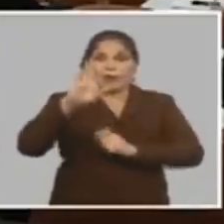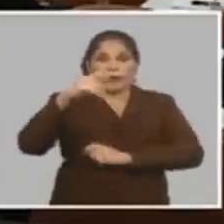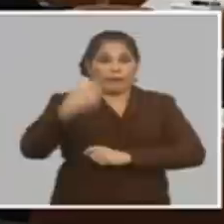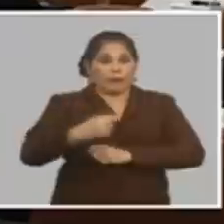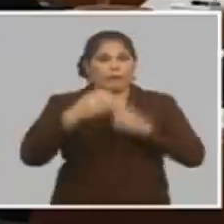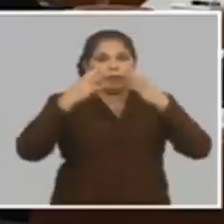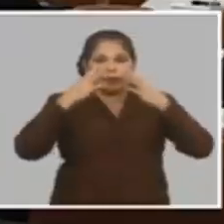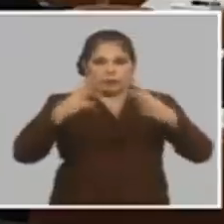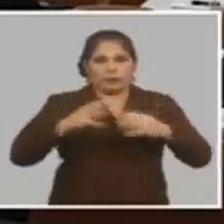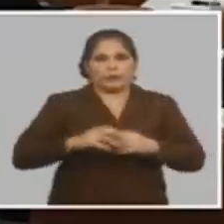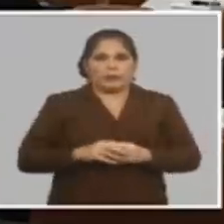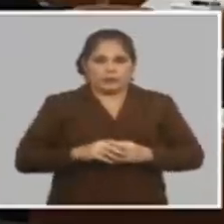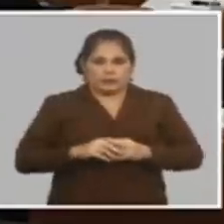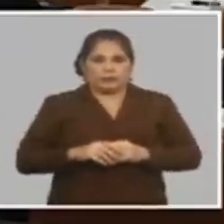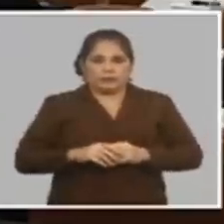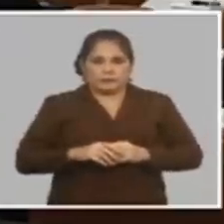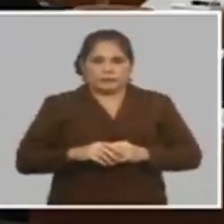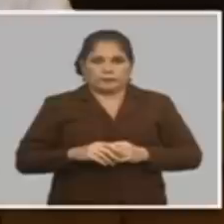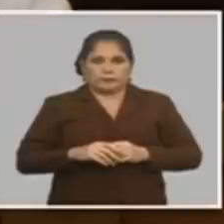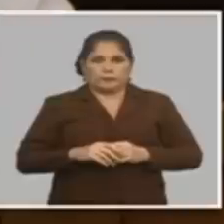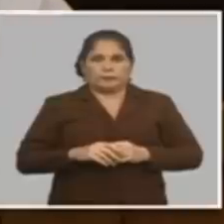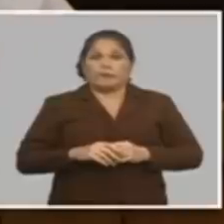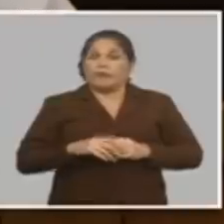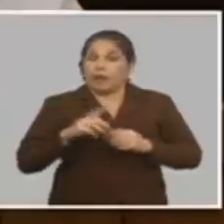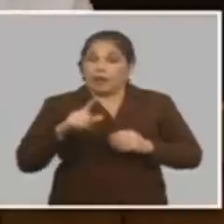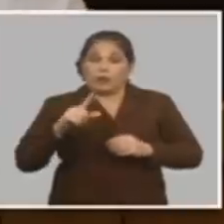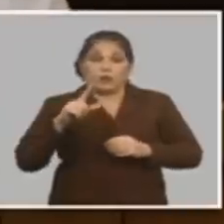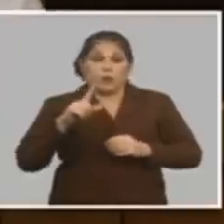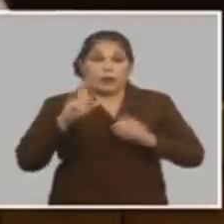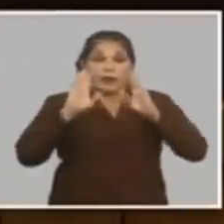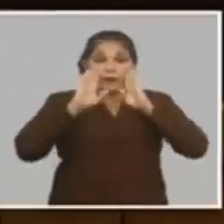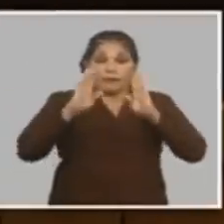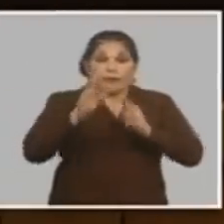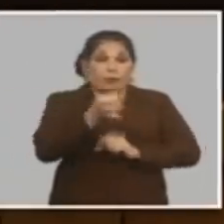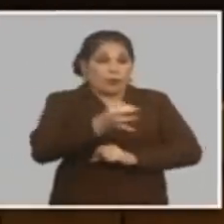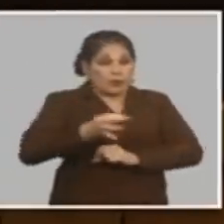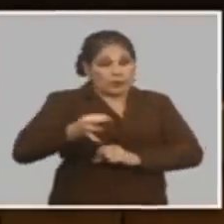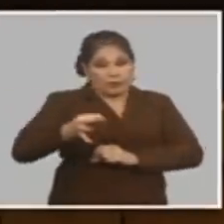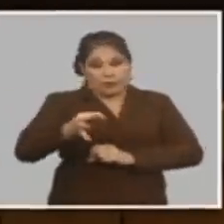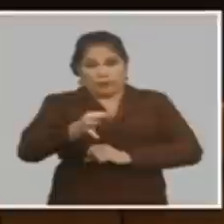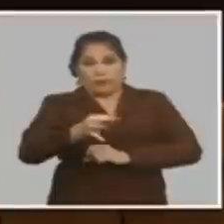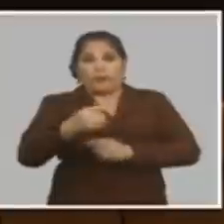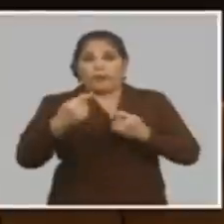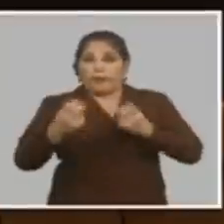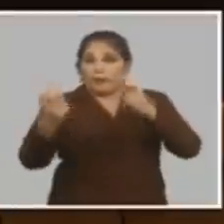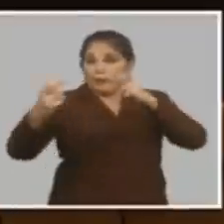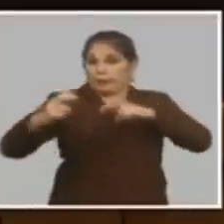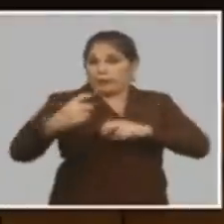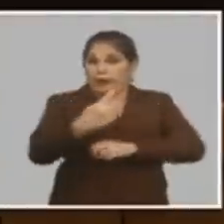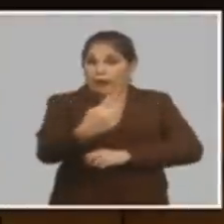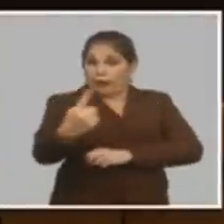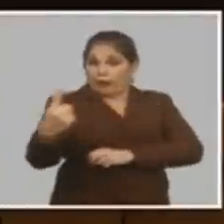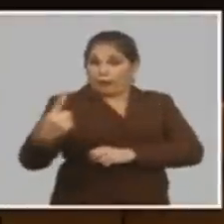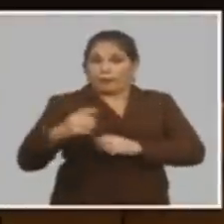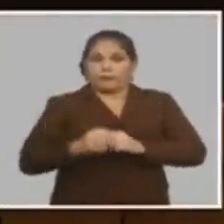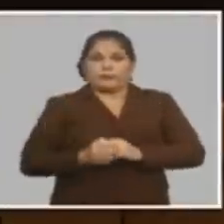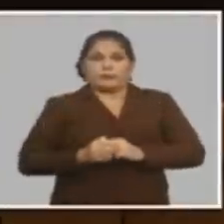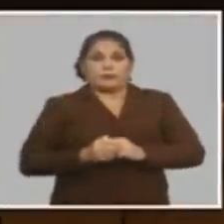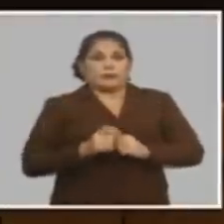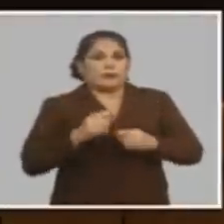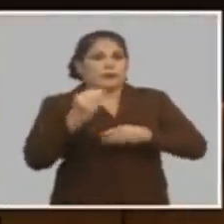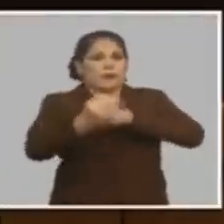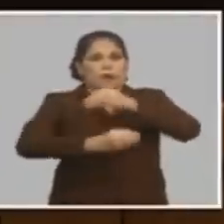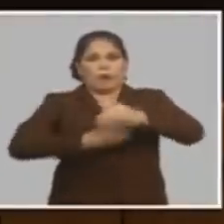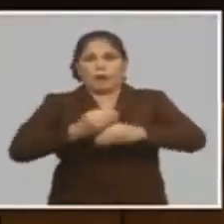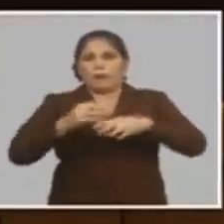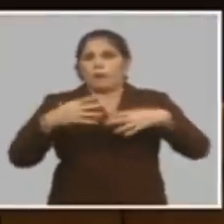importante y eso hay que concertarlo a nivel de municipio con cada cual fíjense cuáles son los